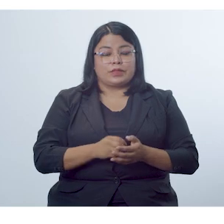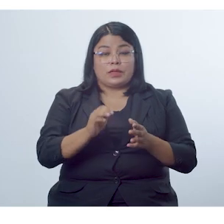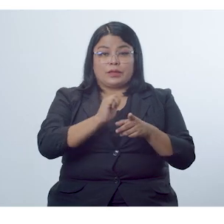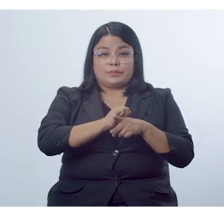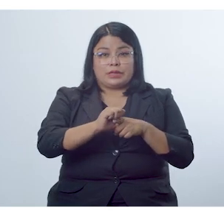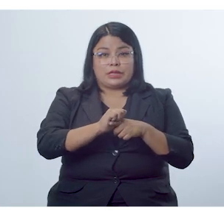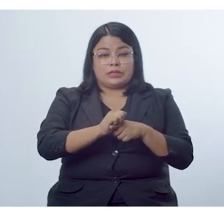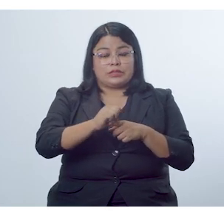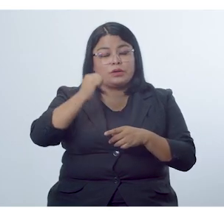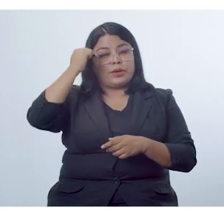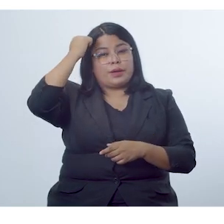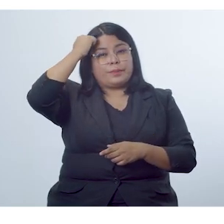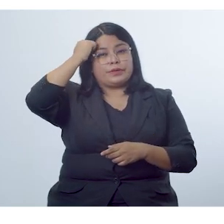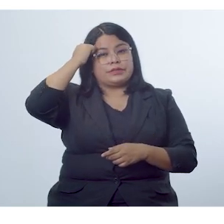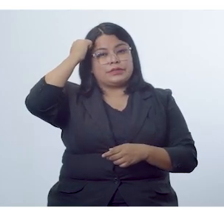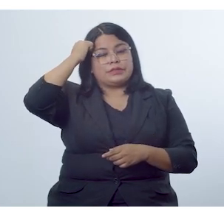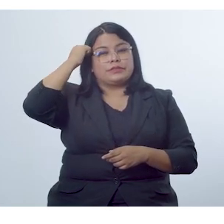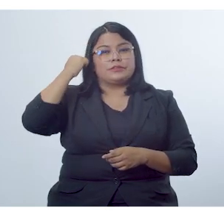Practico lo aprendido.